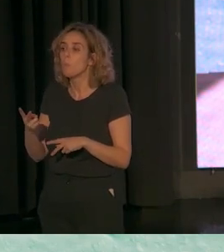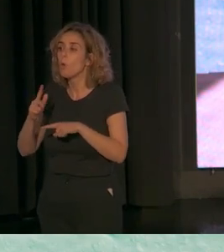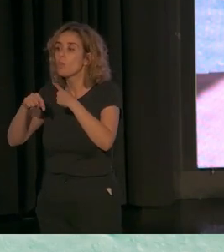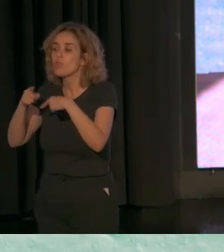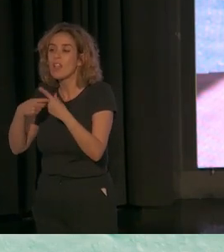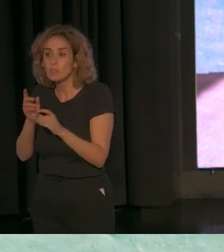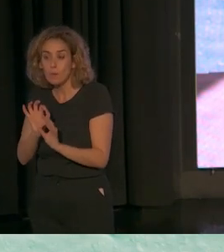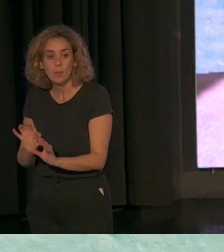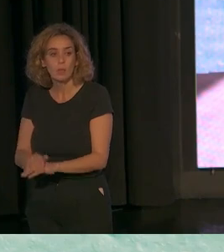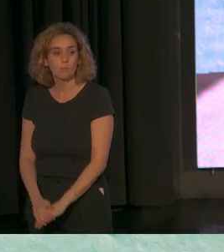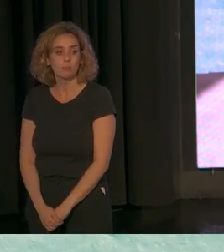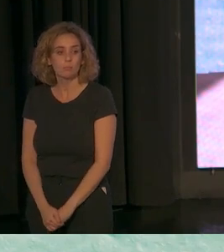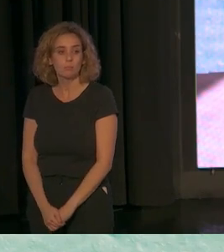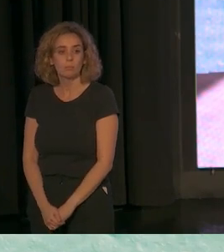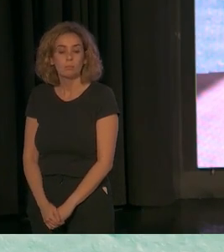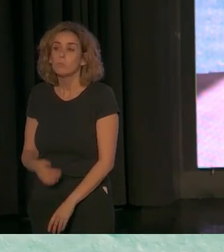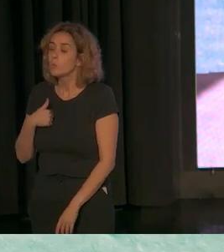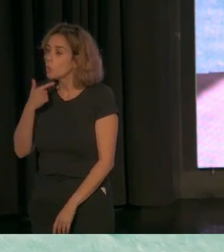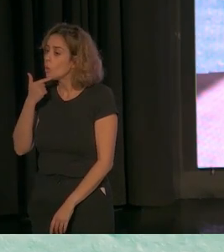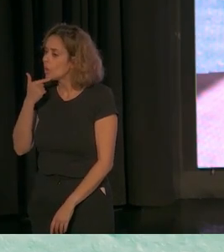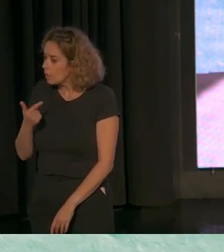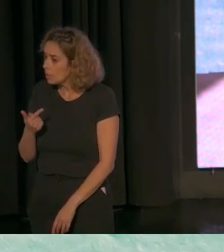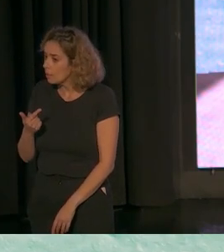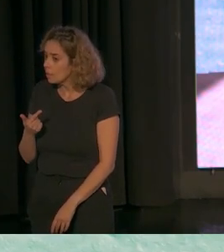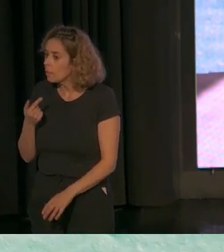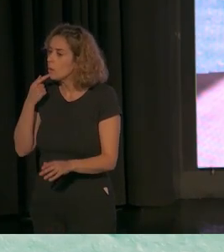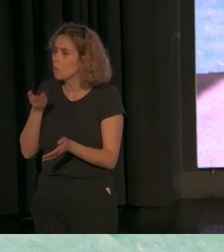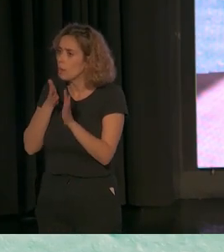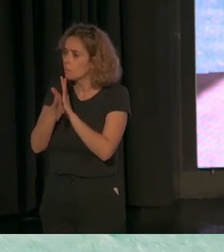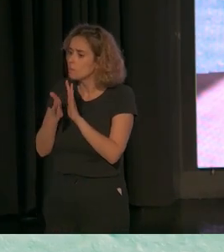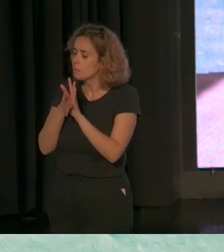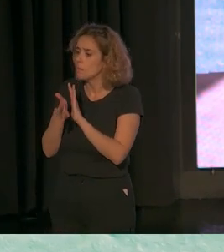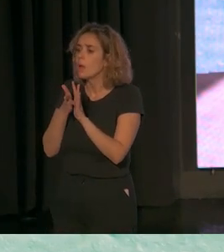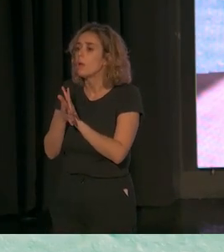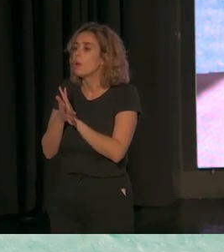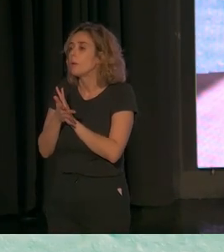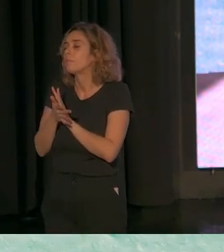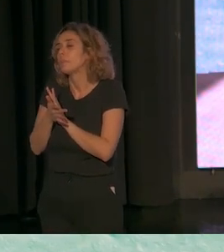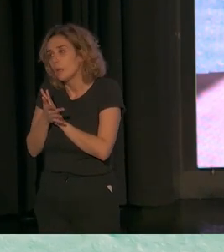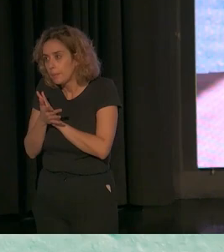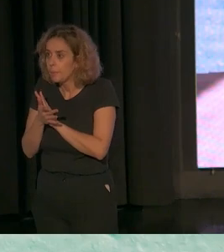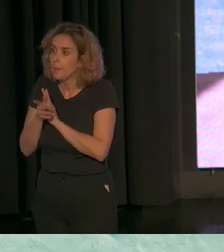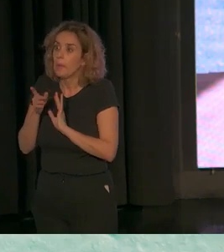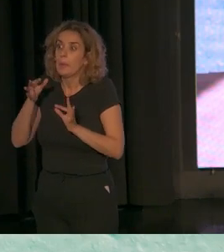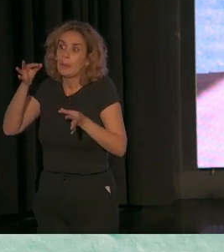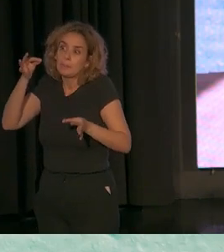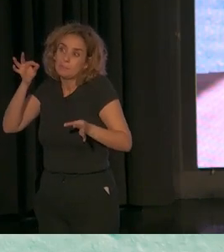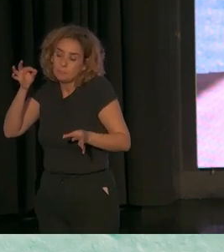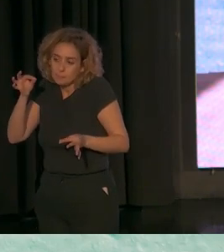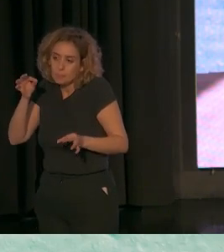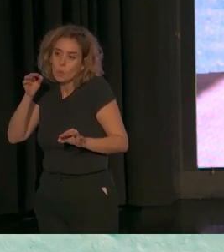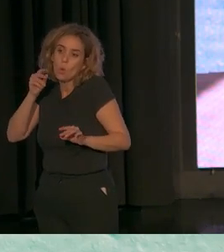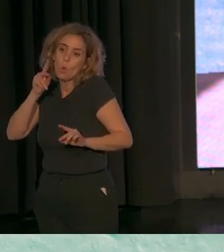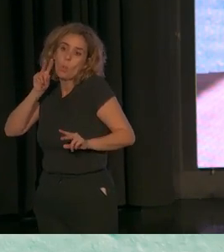las familias? Bien, quería señalar también que todo lo que voy a comentar hay que tomarlo con cautela. Es el resultado